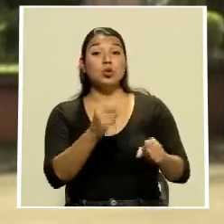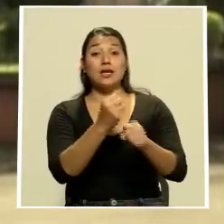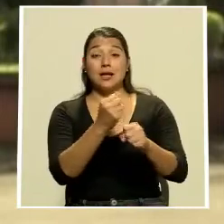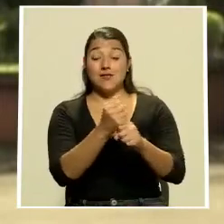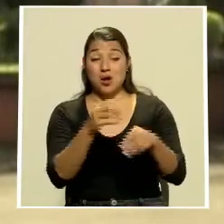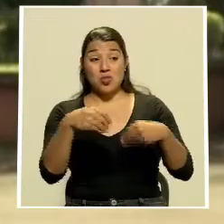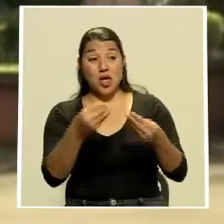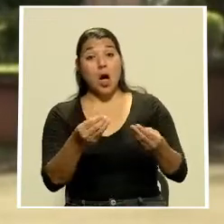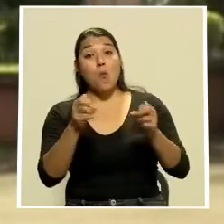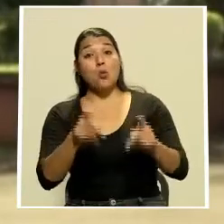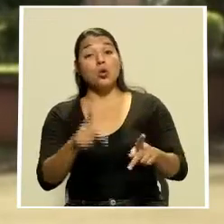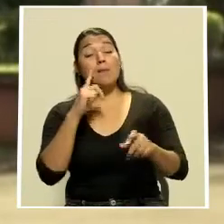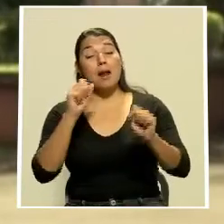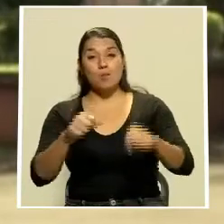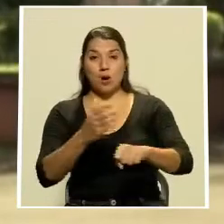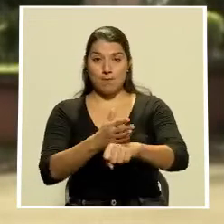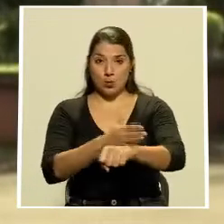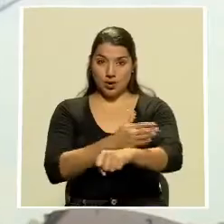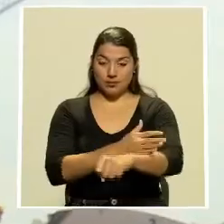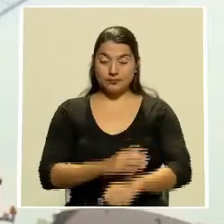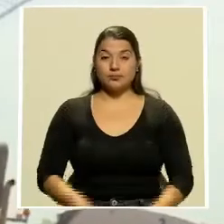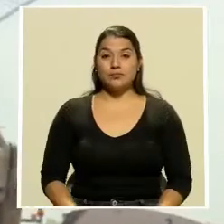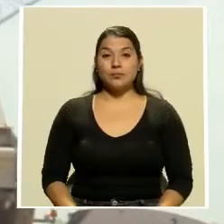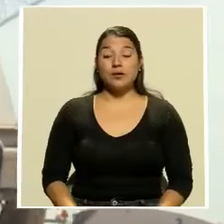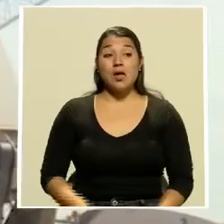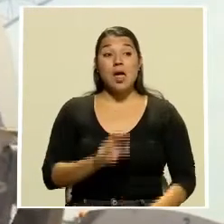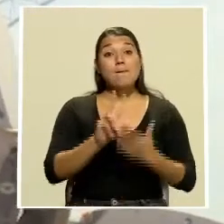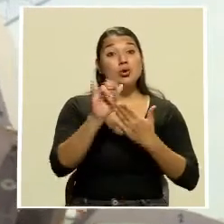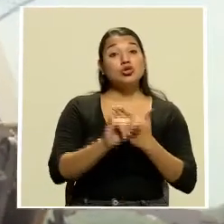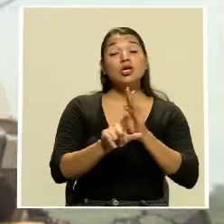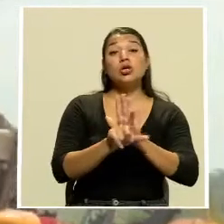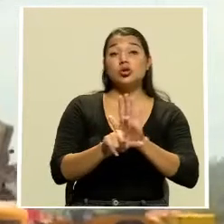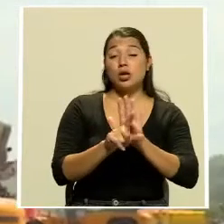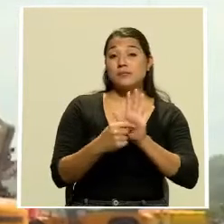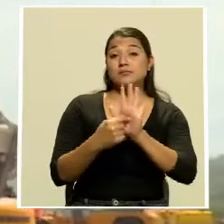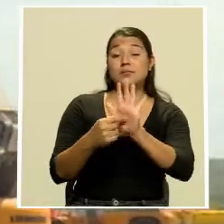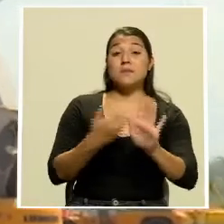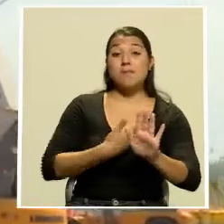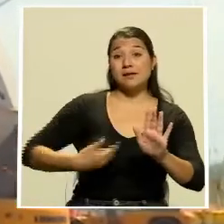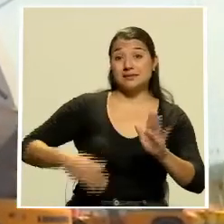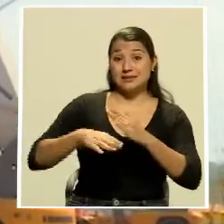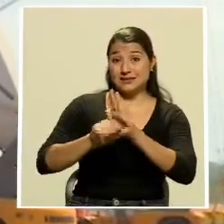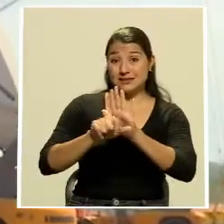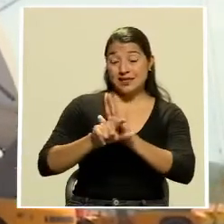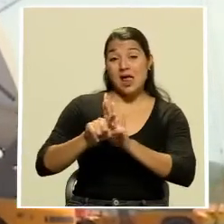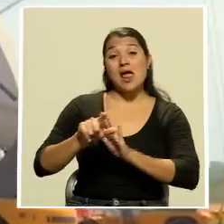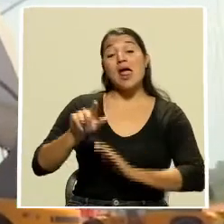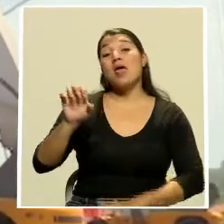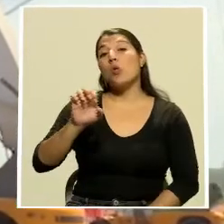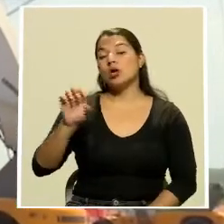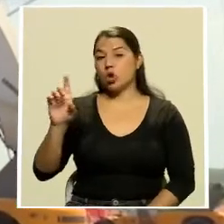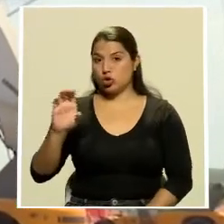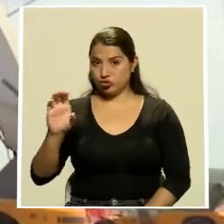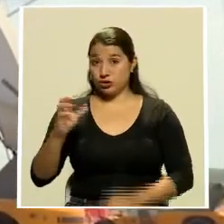de mejoramiento y de la infraestructura también nacional. La iniciativa de ley fue presentada por el presidente legislativo Eduardo Krushan y en